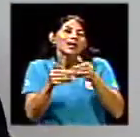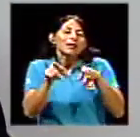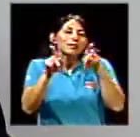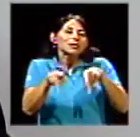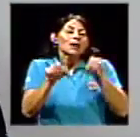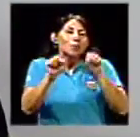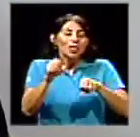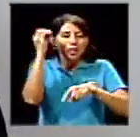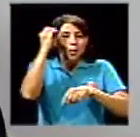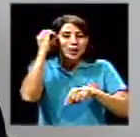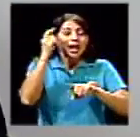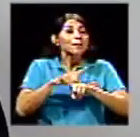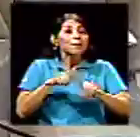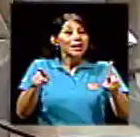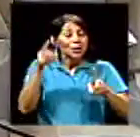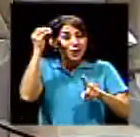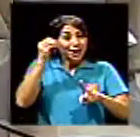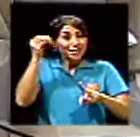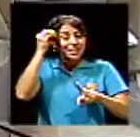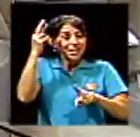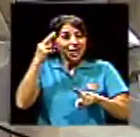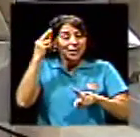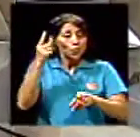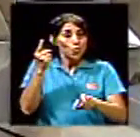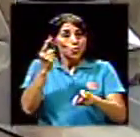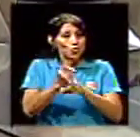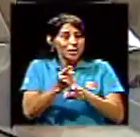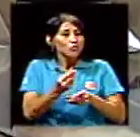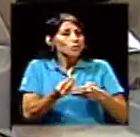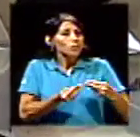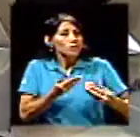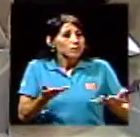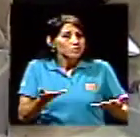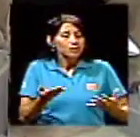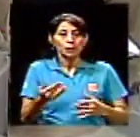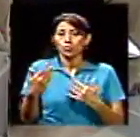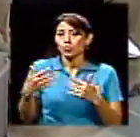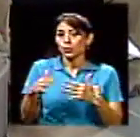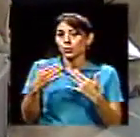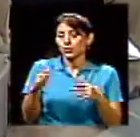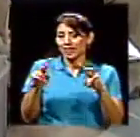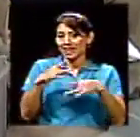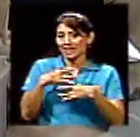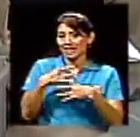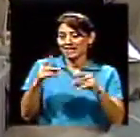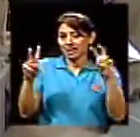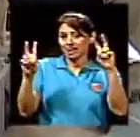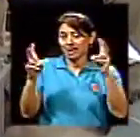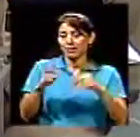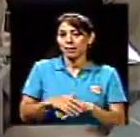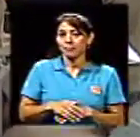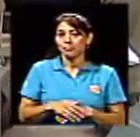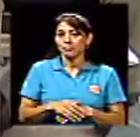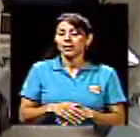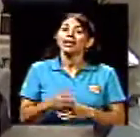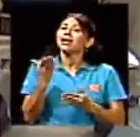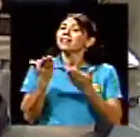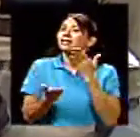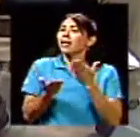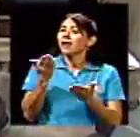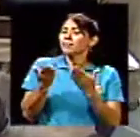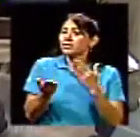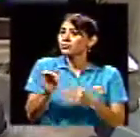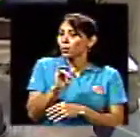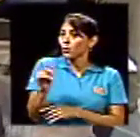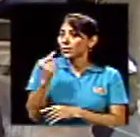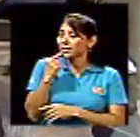correcto es el que estamos invitando de parte de don Fernando. Bueno, ese es un tema interesante. Tal vez, retomando lo que decías al